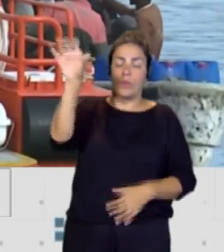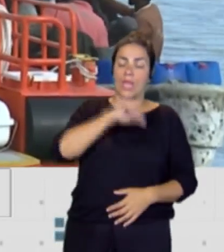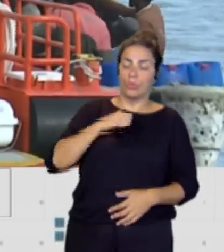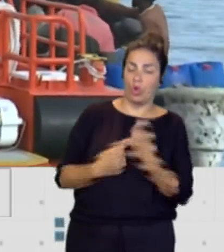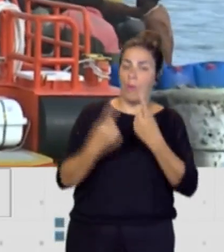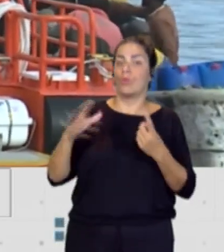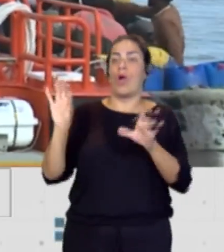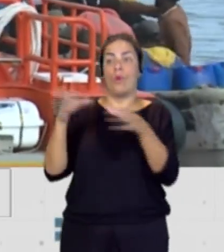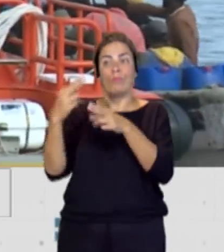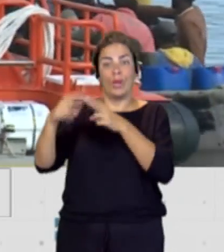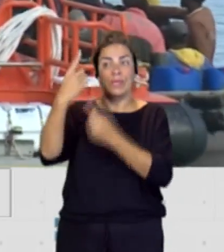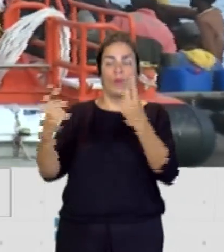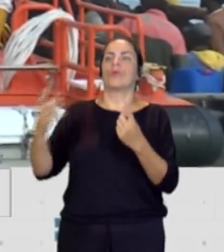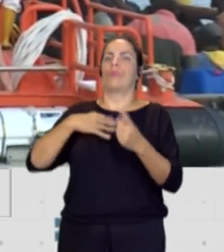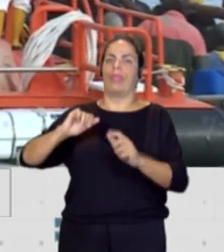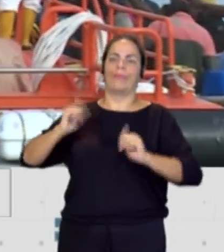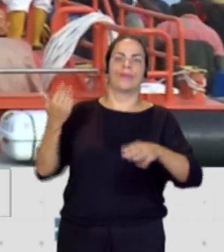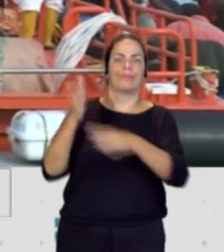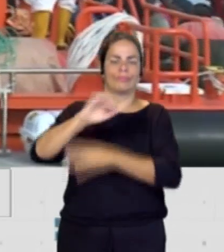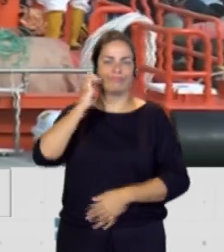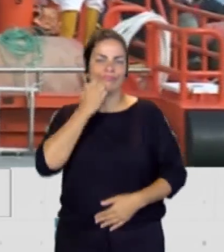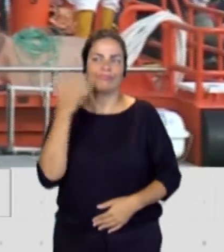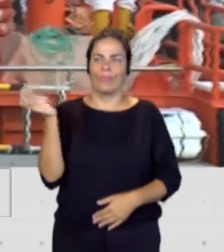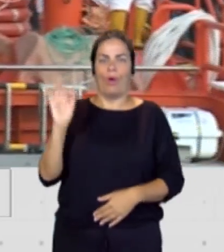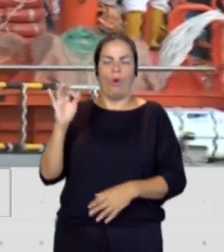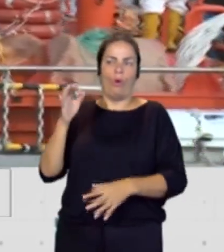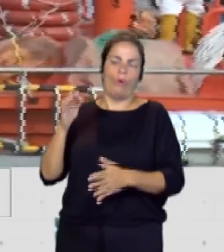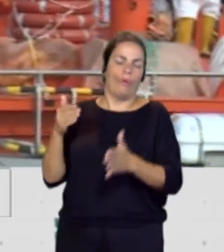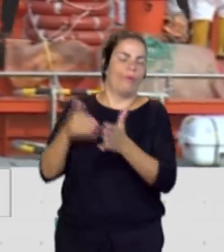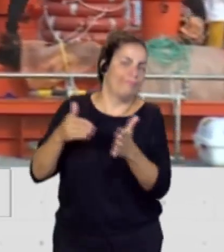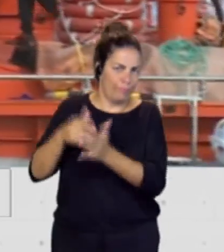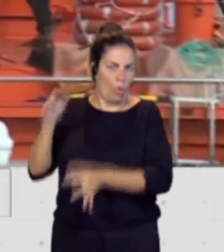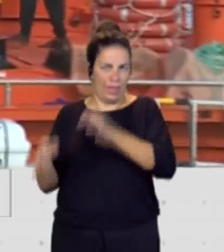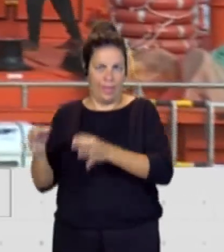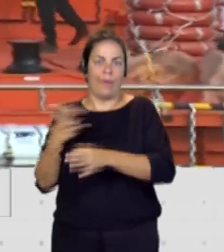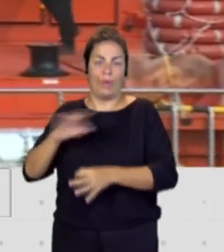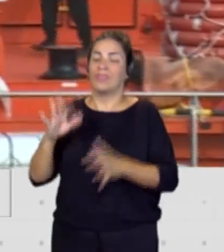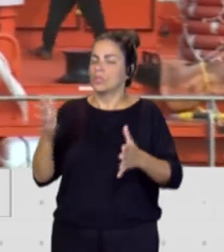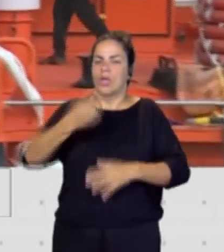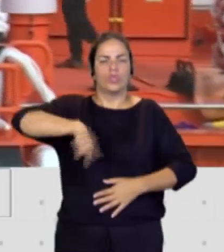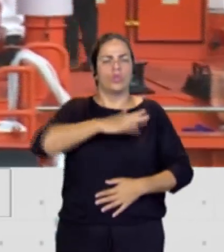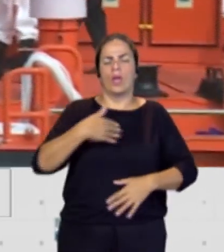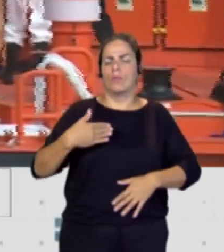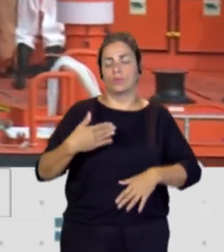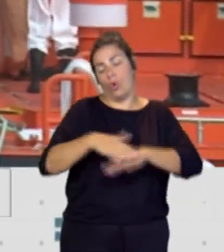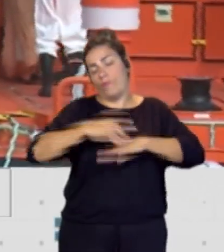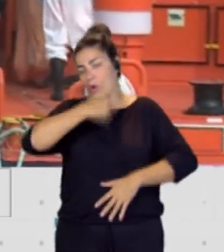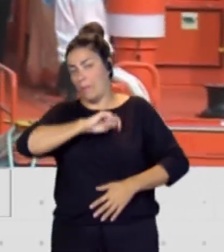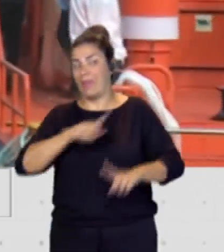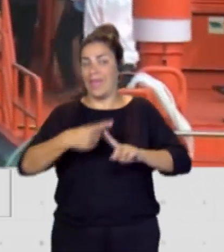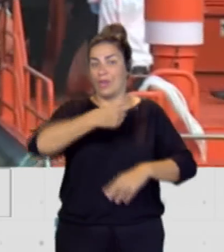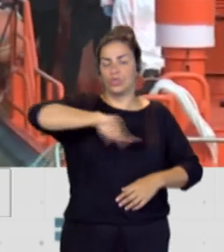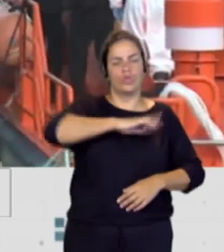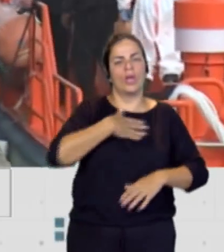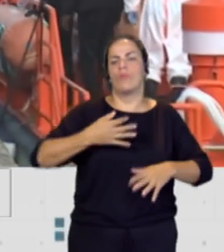posibles recursos o cortapisas jurídicas que puedan poner por lo tanto con máxima seguridad jurídica es lo que quiere el gobierno de España y en eso